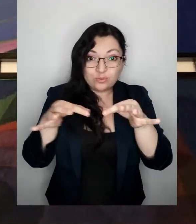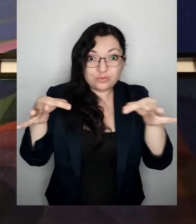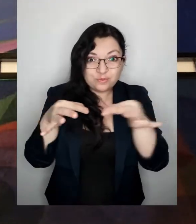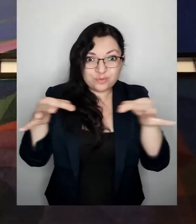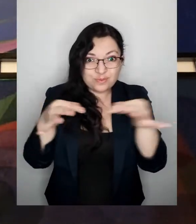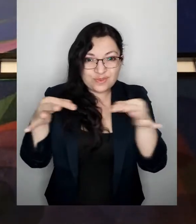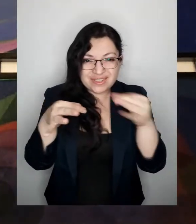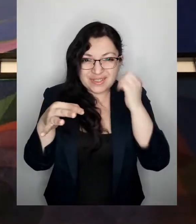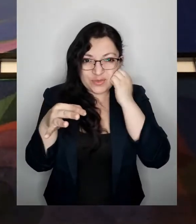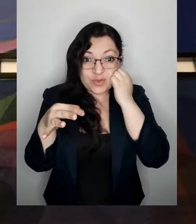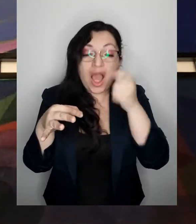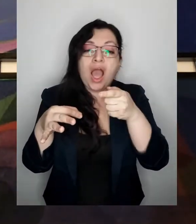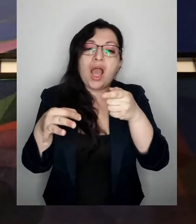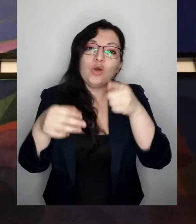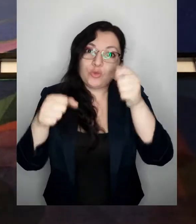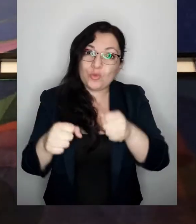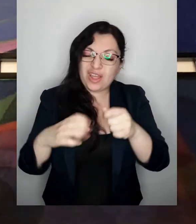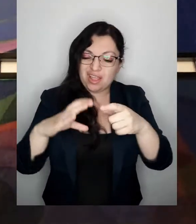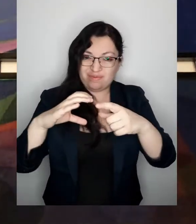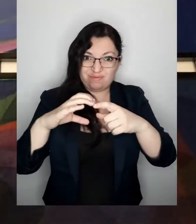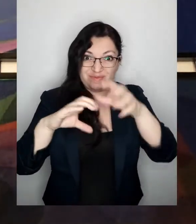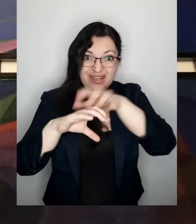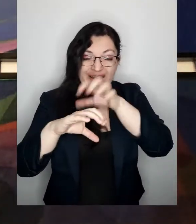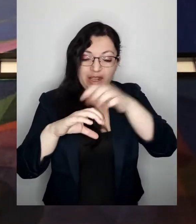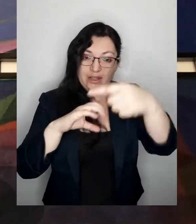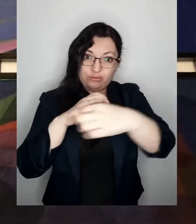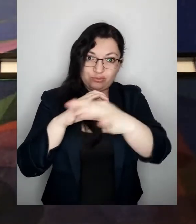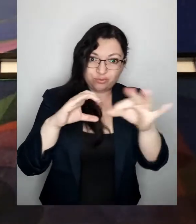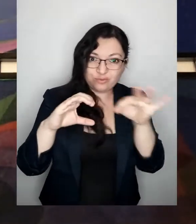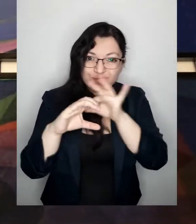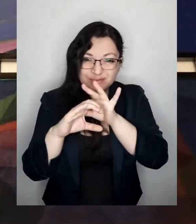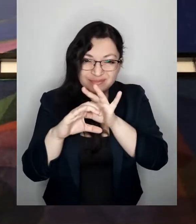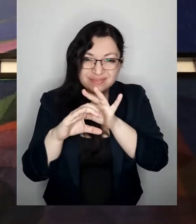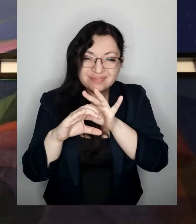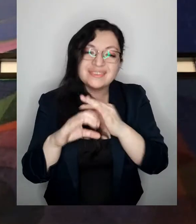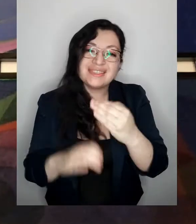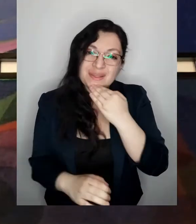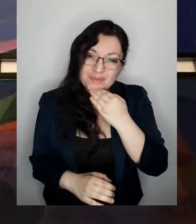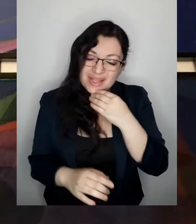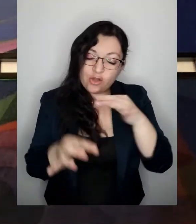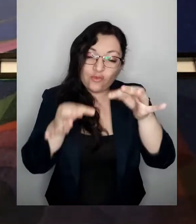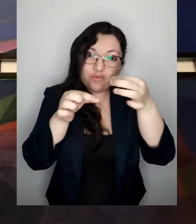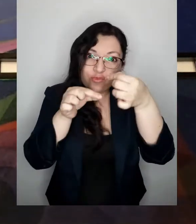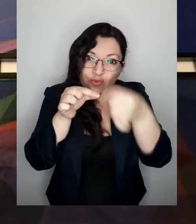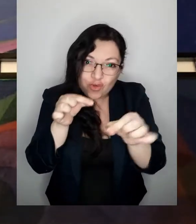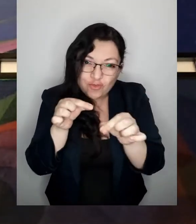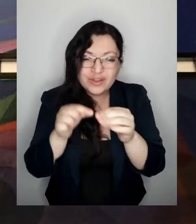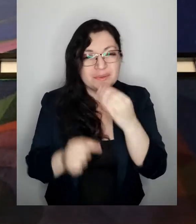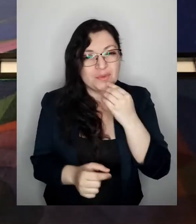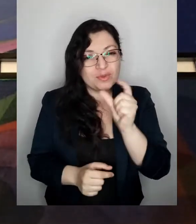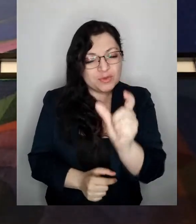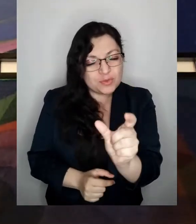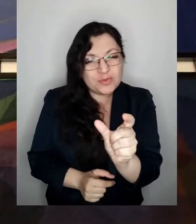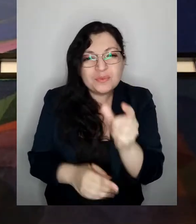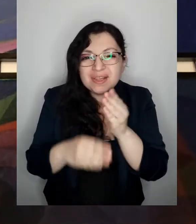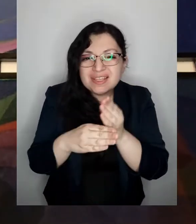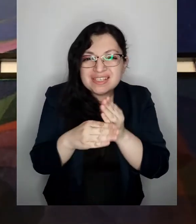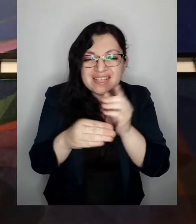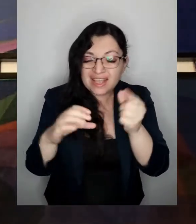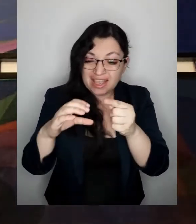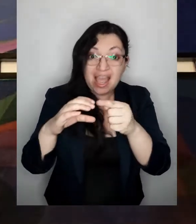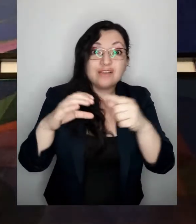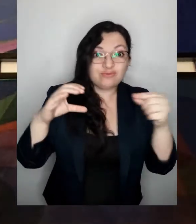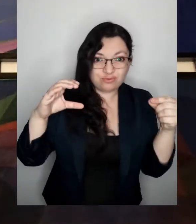elástico de goma con el cual podamos rodear la naranja un fósforo o palito pequeño que